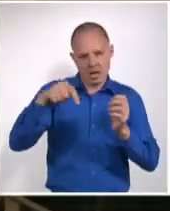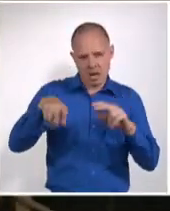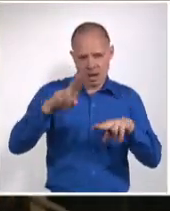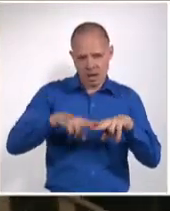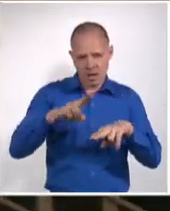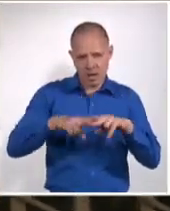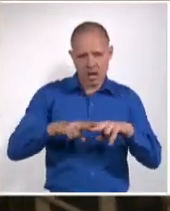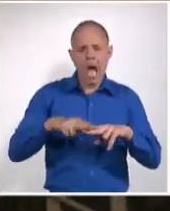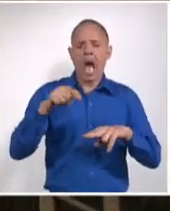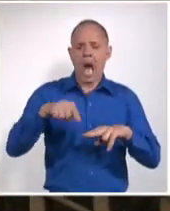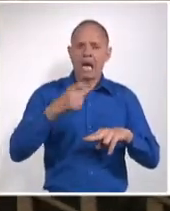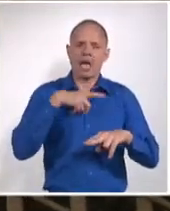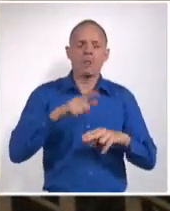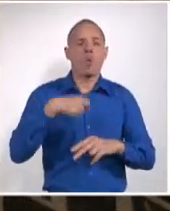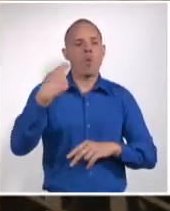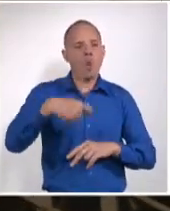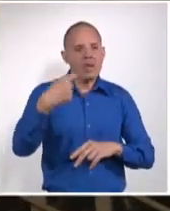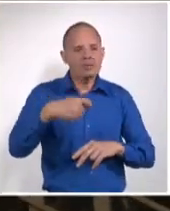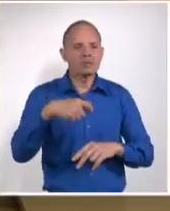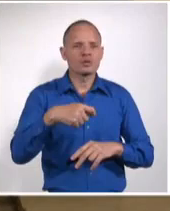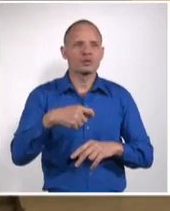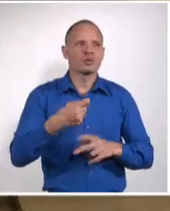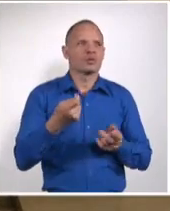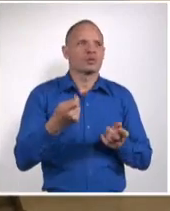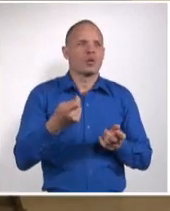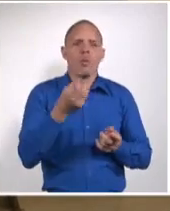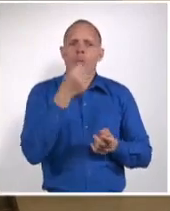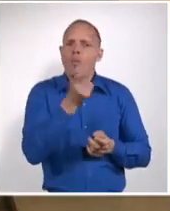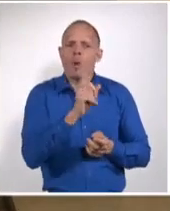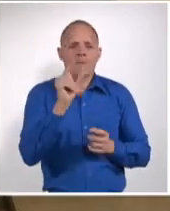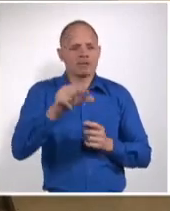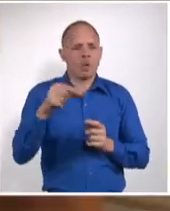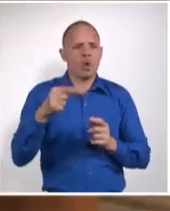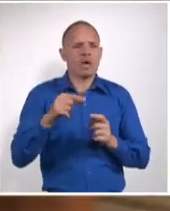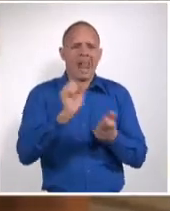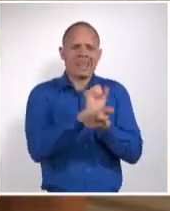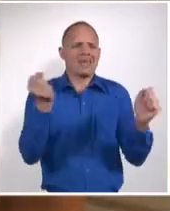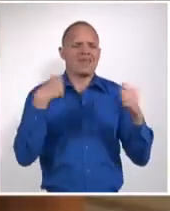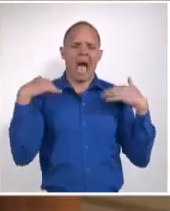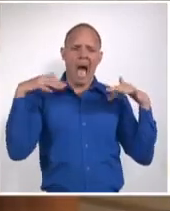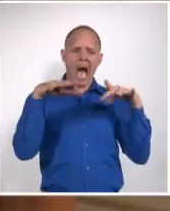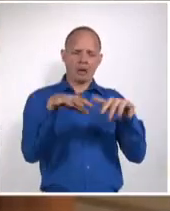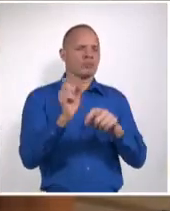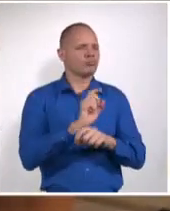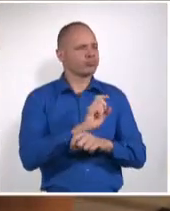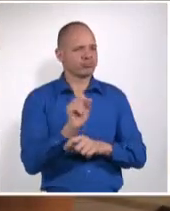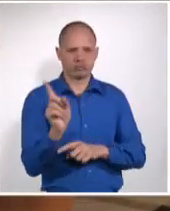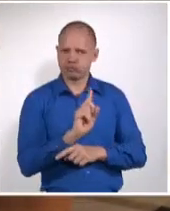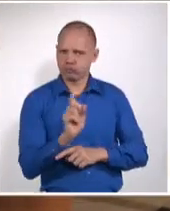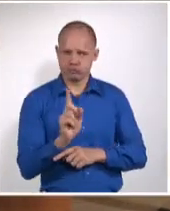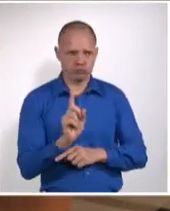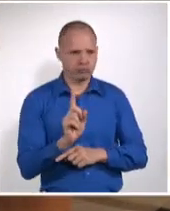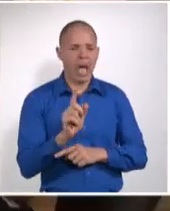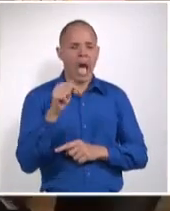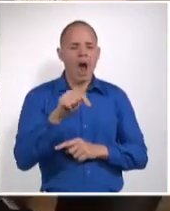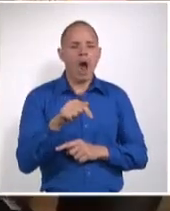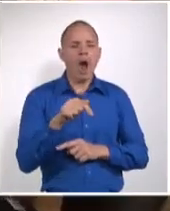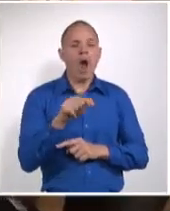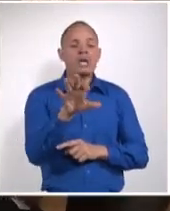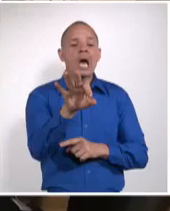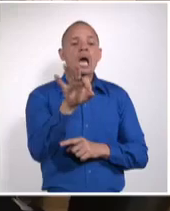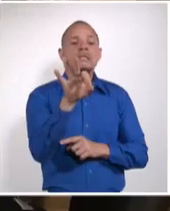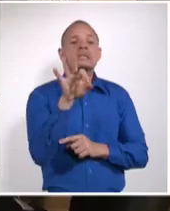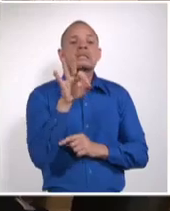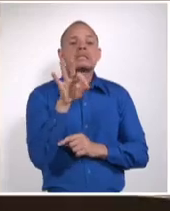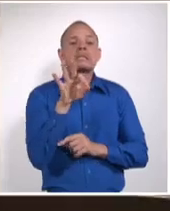actos judiciales para evitar aglomeraciones de personas y se mantiene la atención a la población que acude a